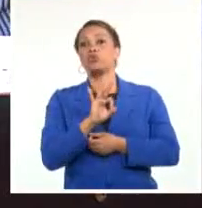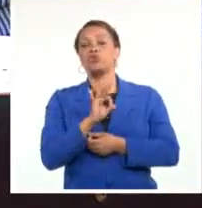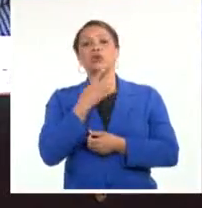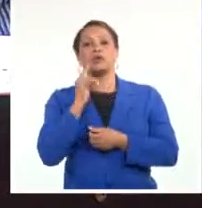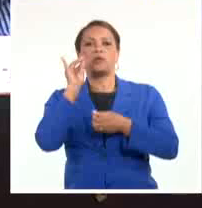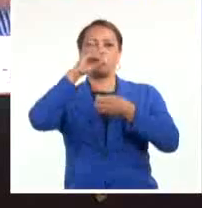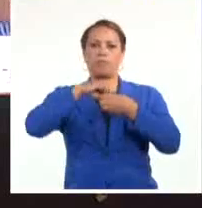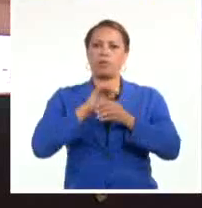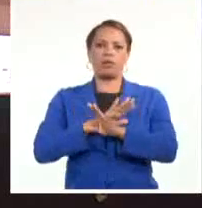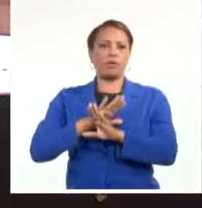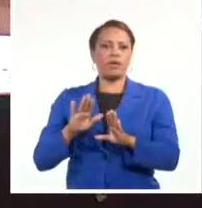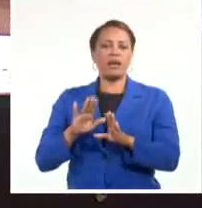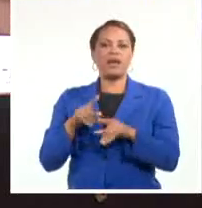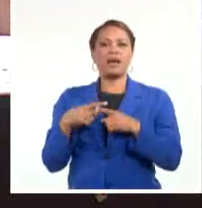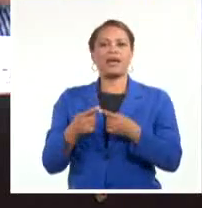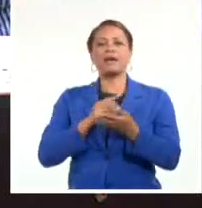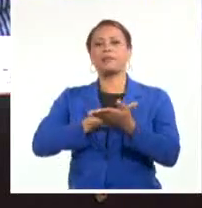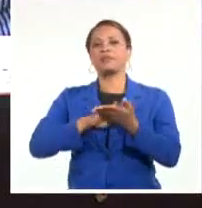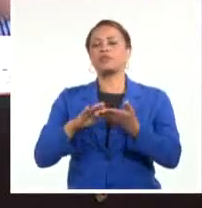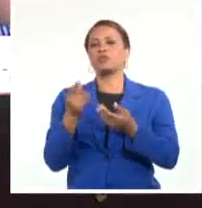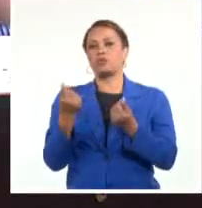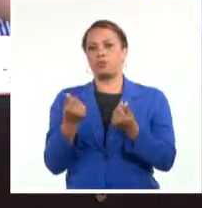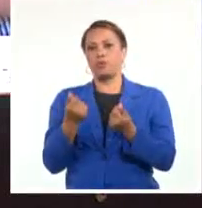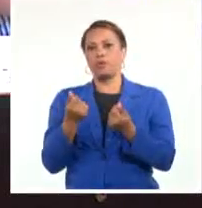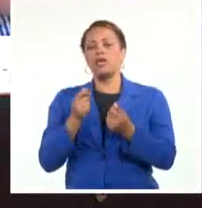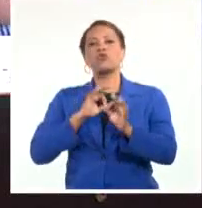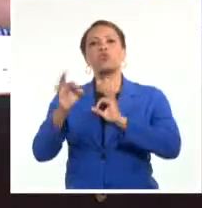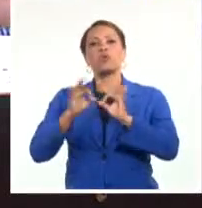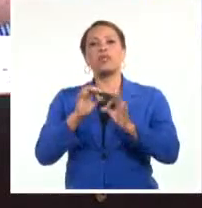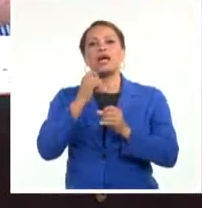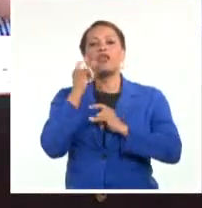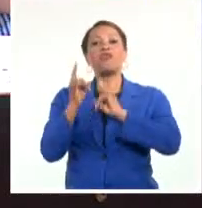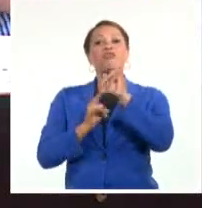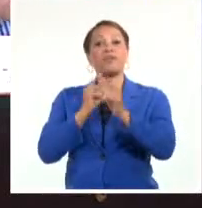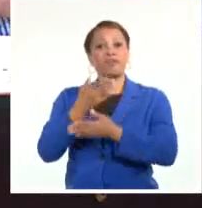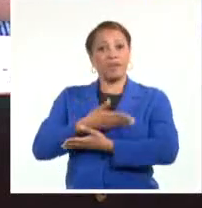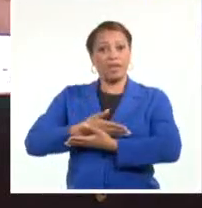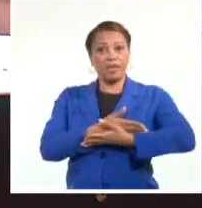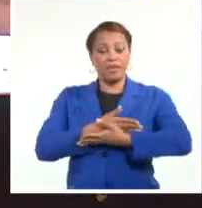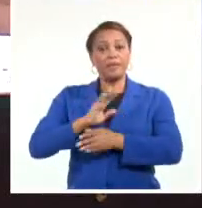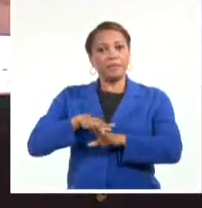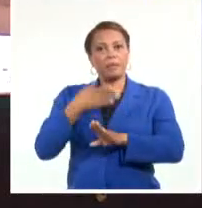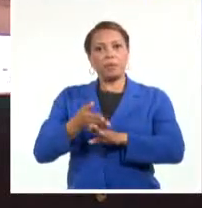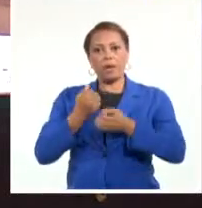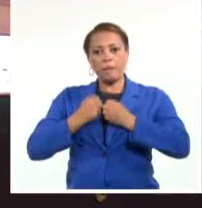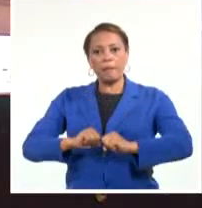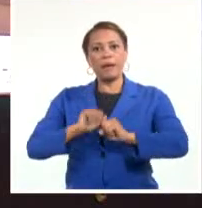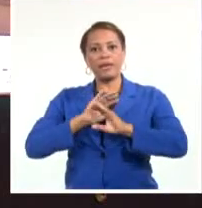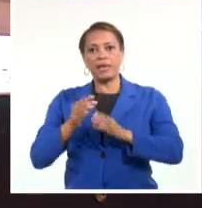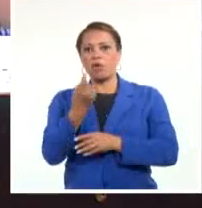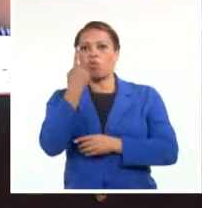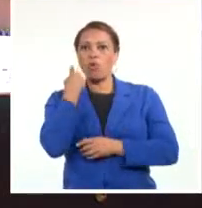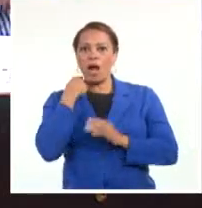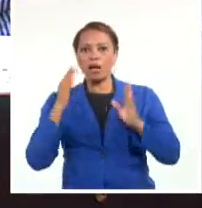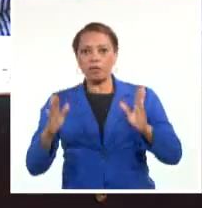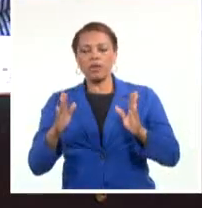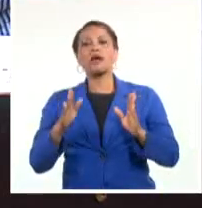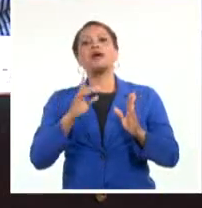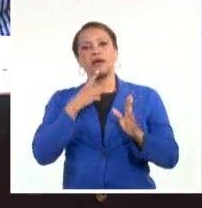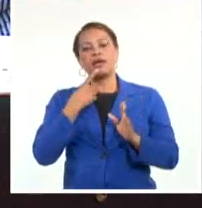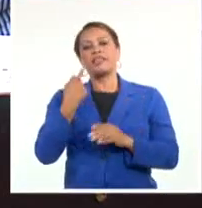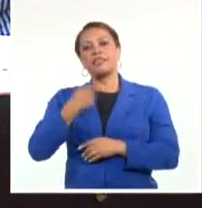incorporado a la prestación económica, es decir, a cuidar a los bebés después que ya la mamá termina la lactancia materna.